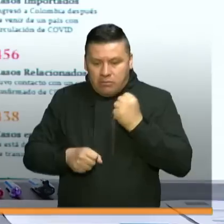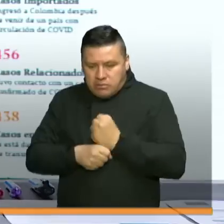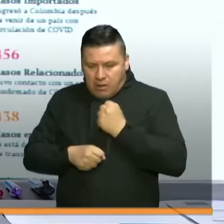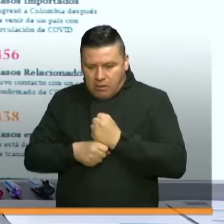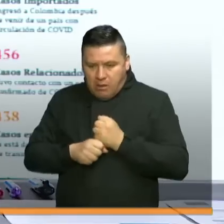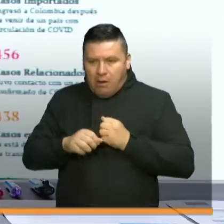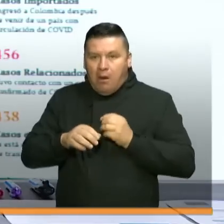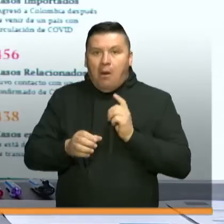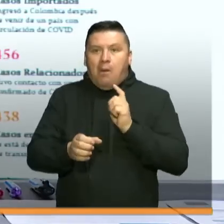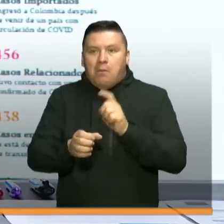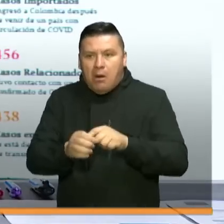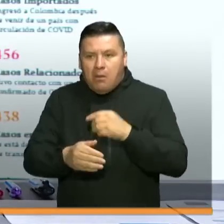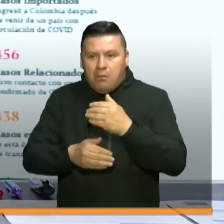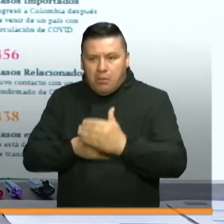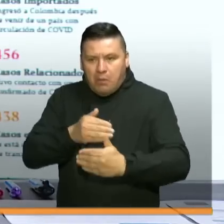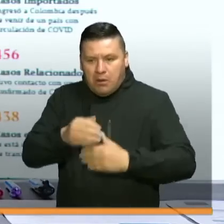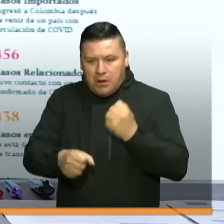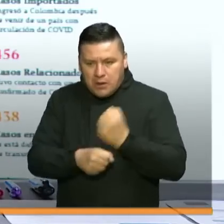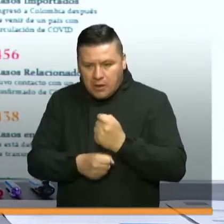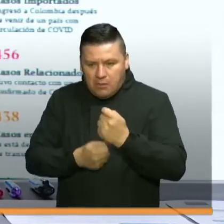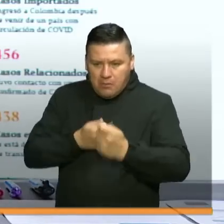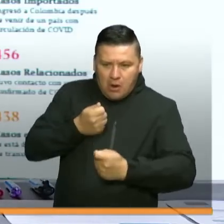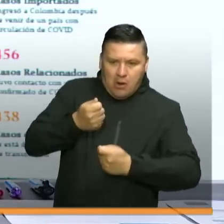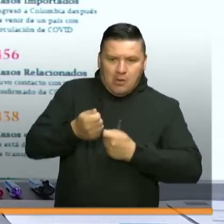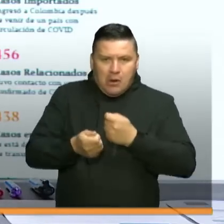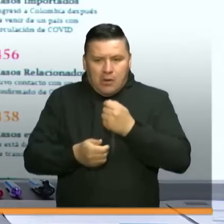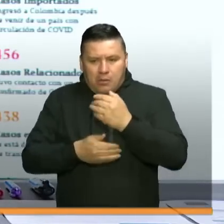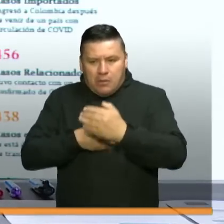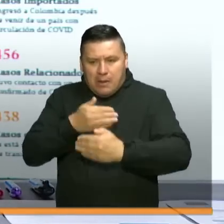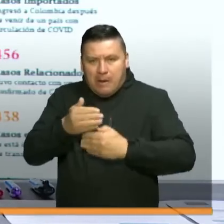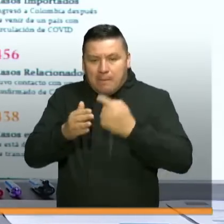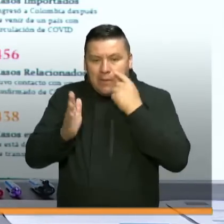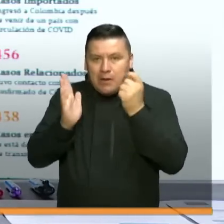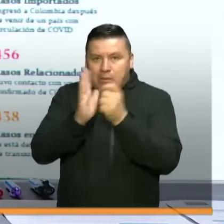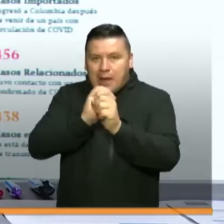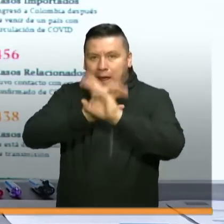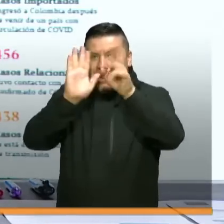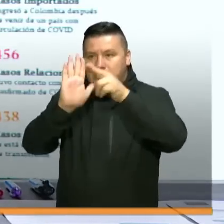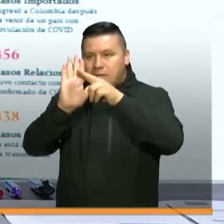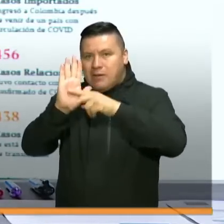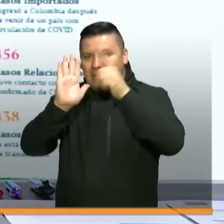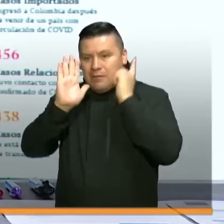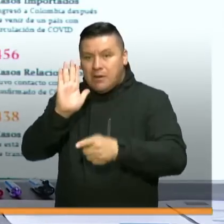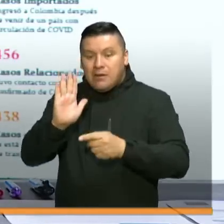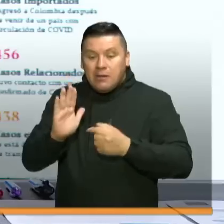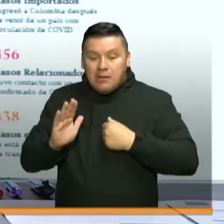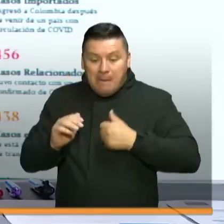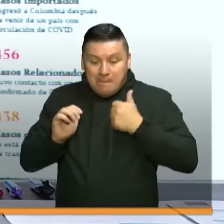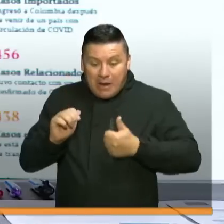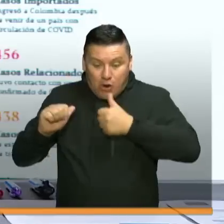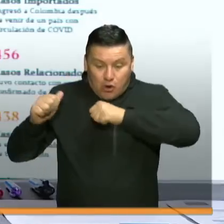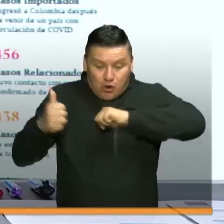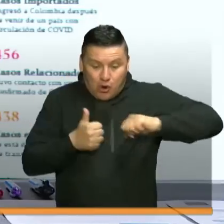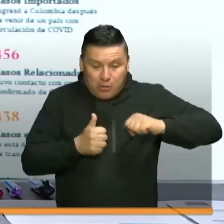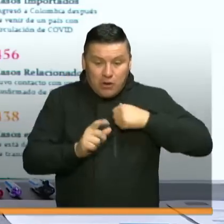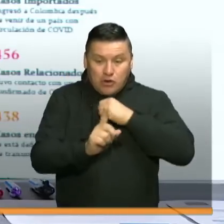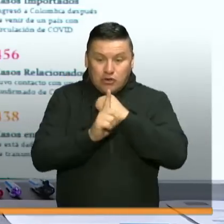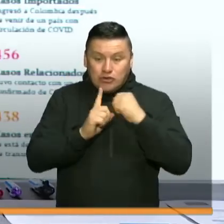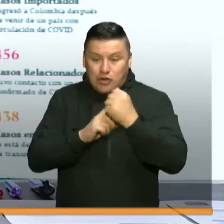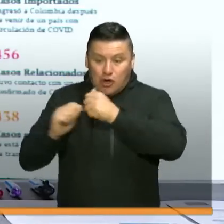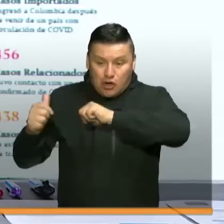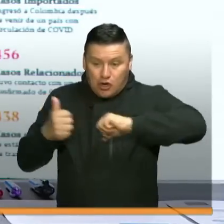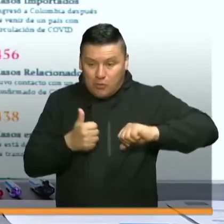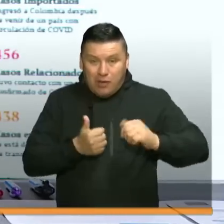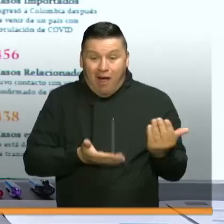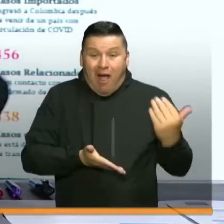o retomando vida productiva, pero teniendo muy claro que nuestros comportamientos y nuestra vida social no